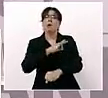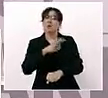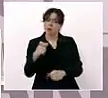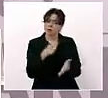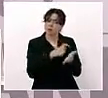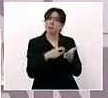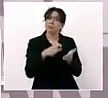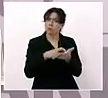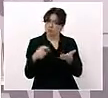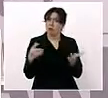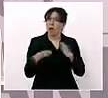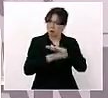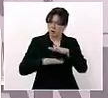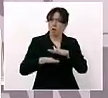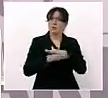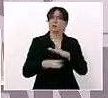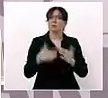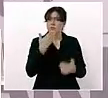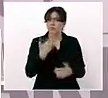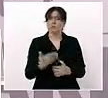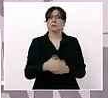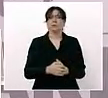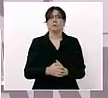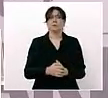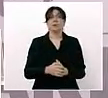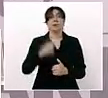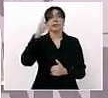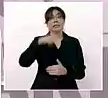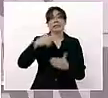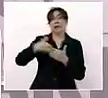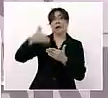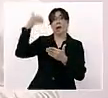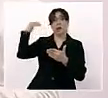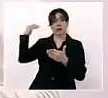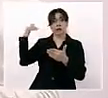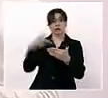Y también desde que se inició el programa